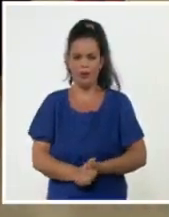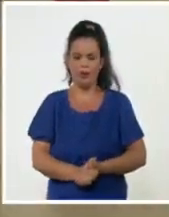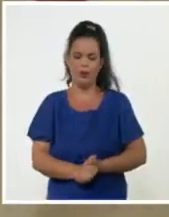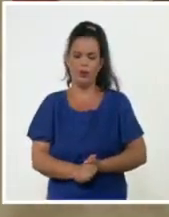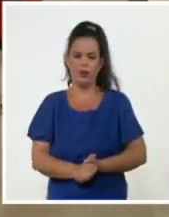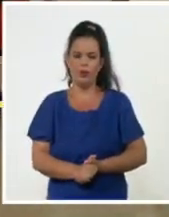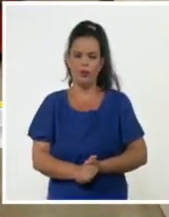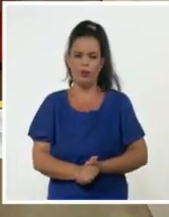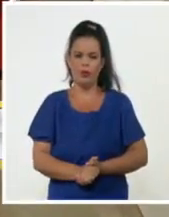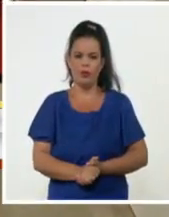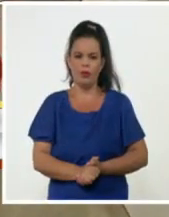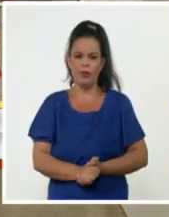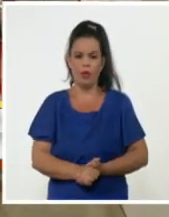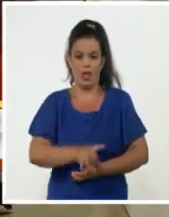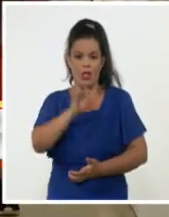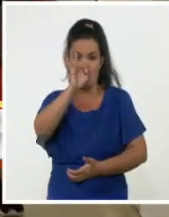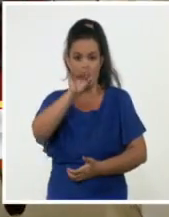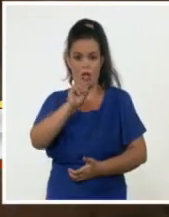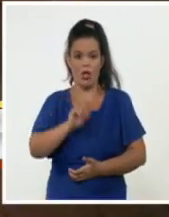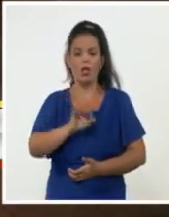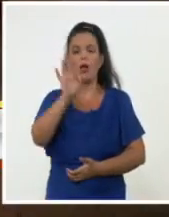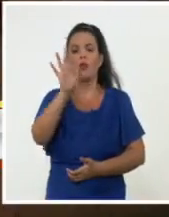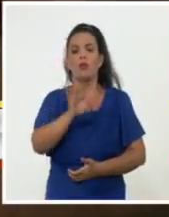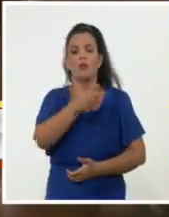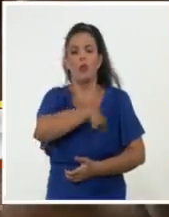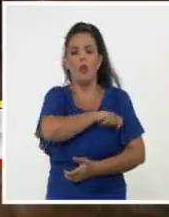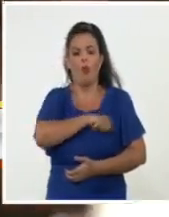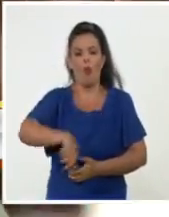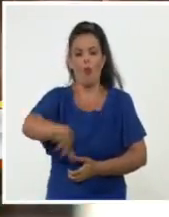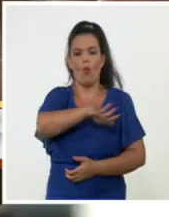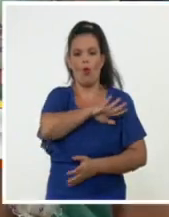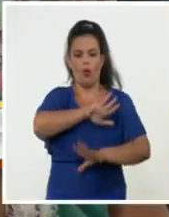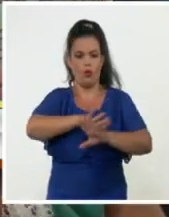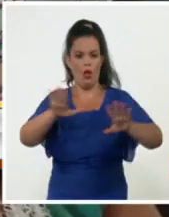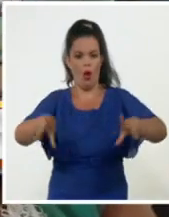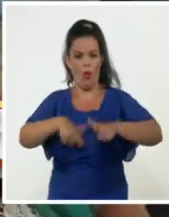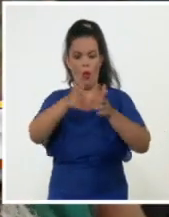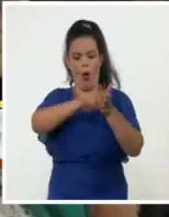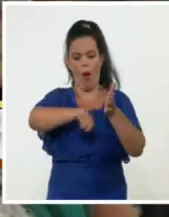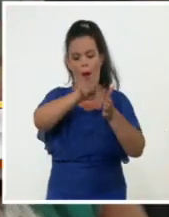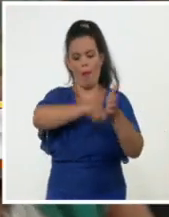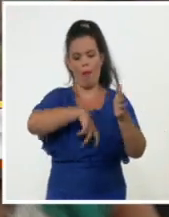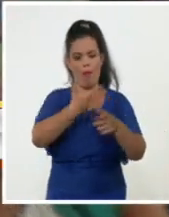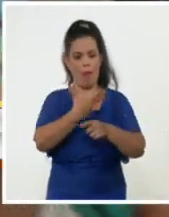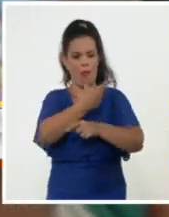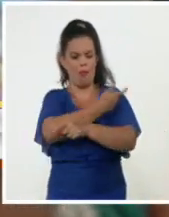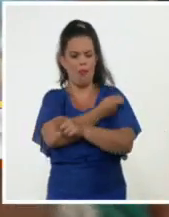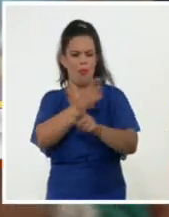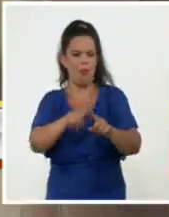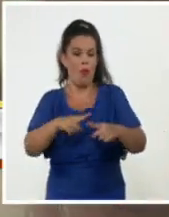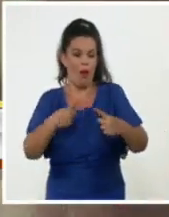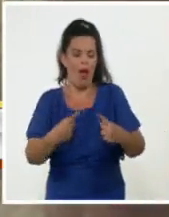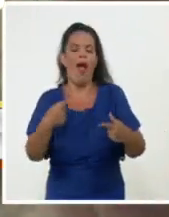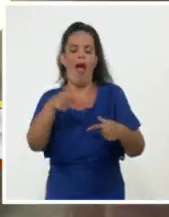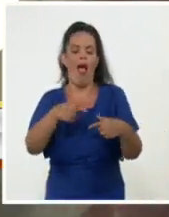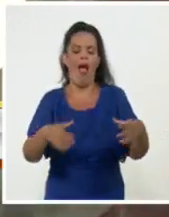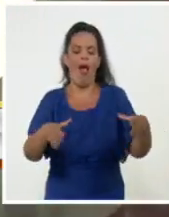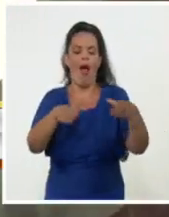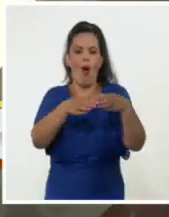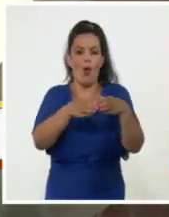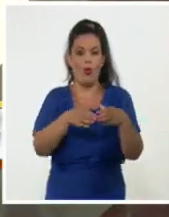Que más del 70% de la población cubana haya completado su esquema de vacunación, se debe en parte al colectivo del Centro Nacional de